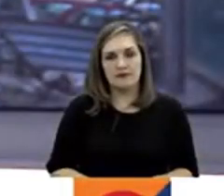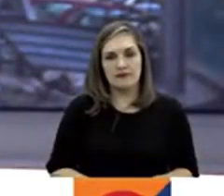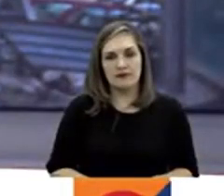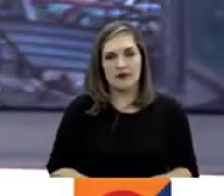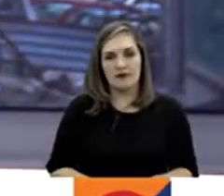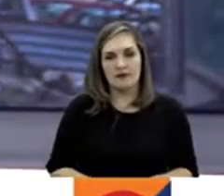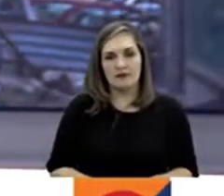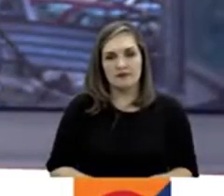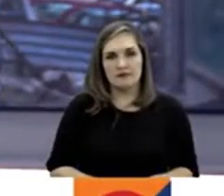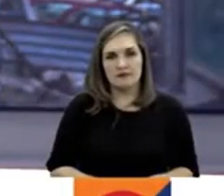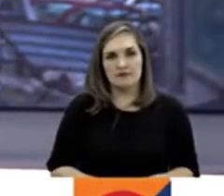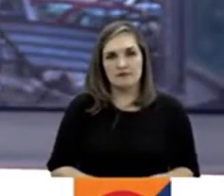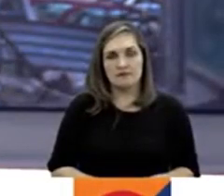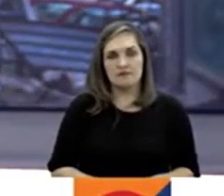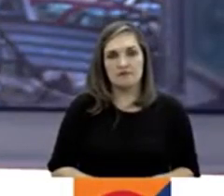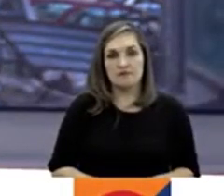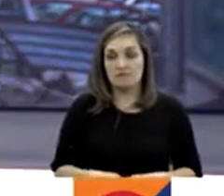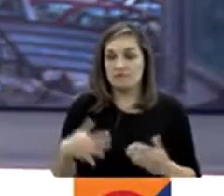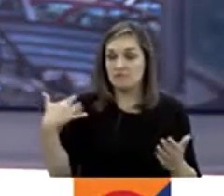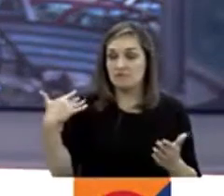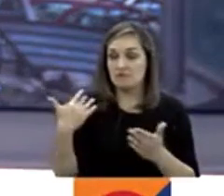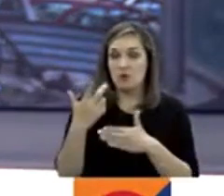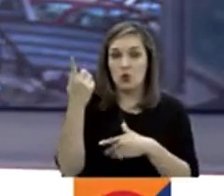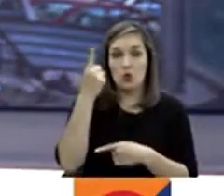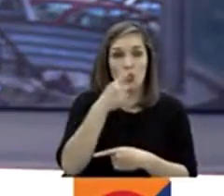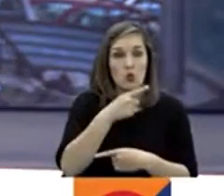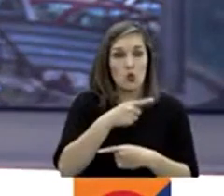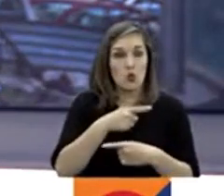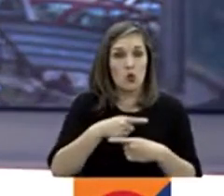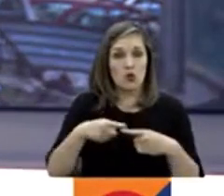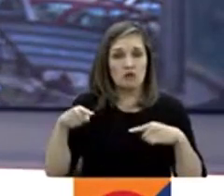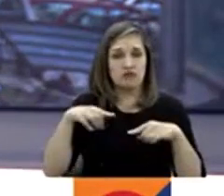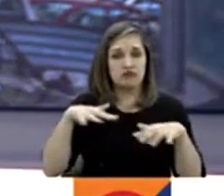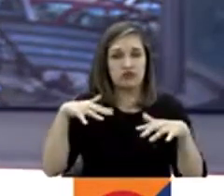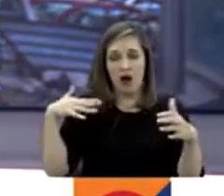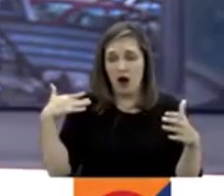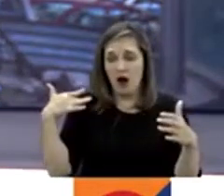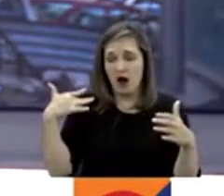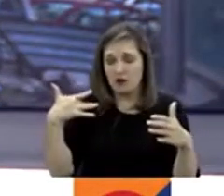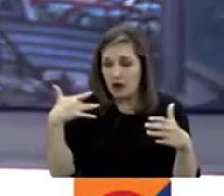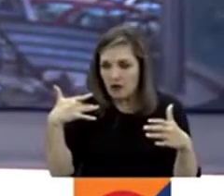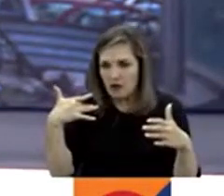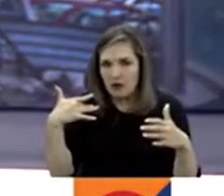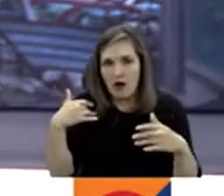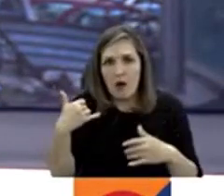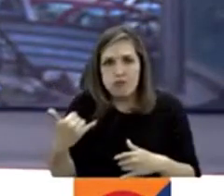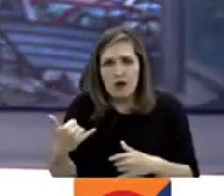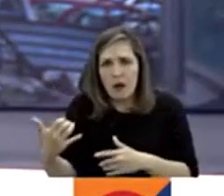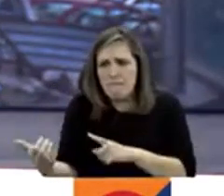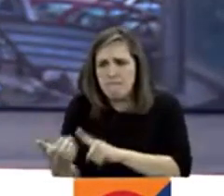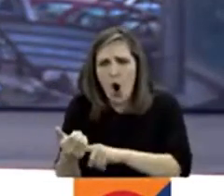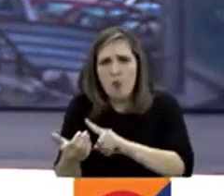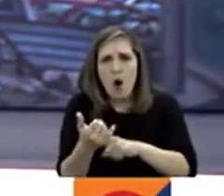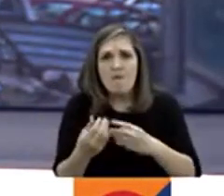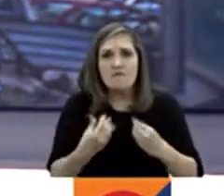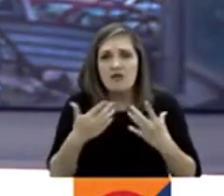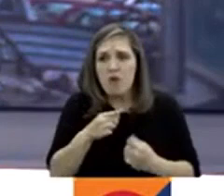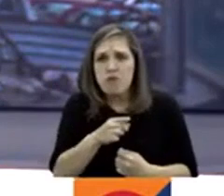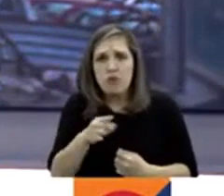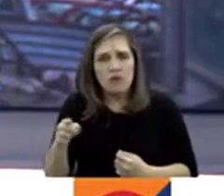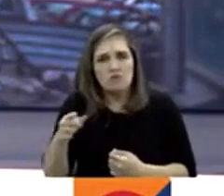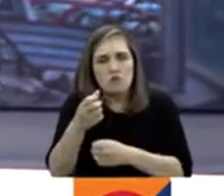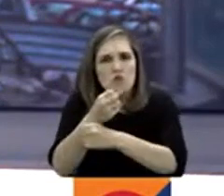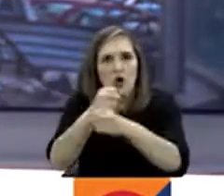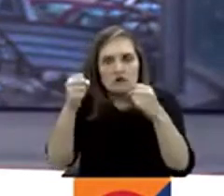Contra todo pronóstico, luego de una semana de los terremotos en Turquía, aún aparecen sobrevivientes de entre los escombros. La Organización